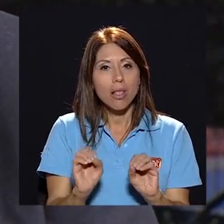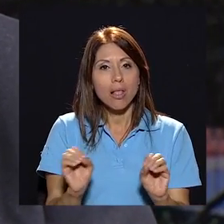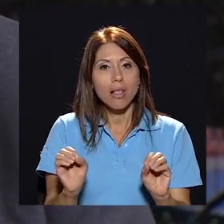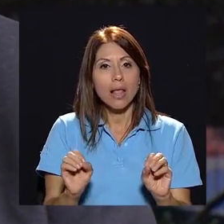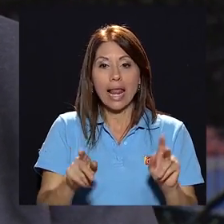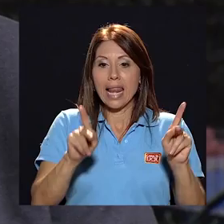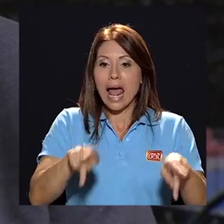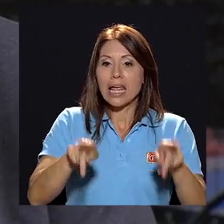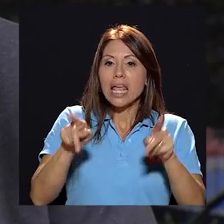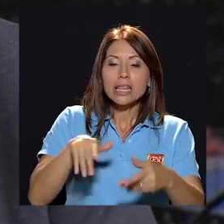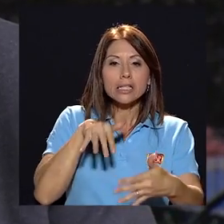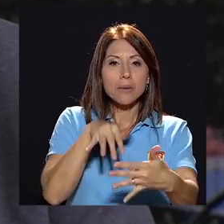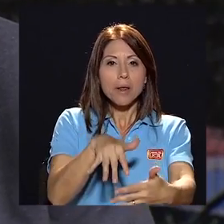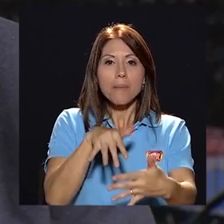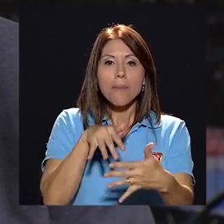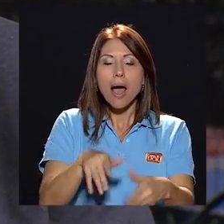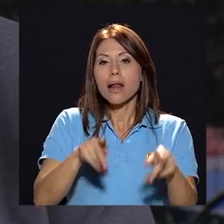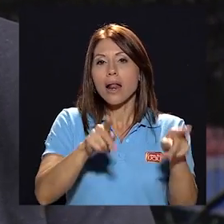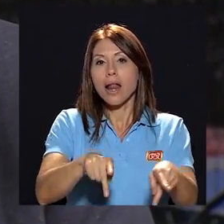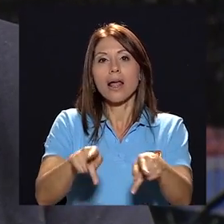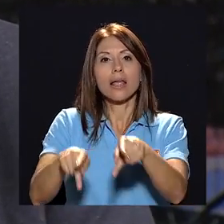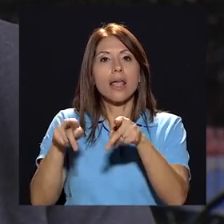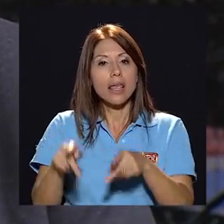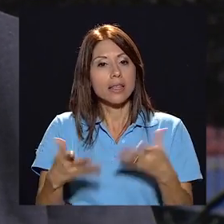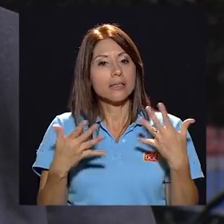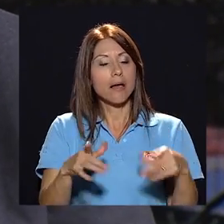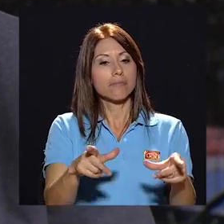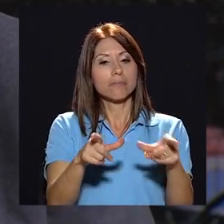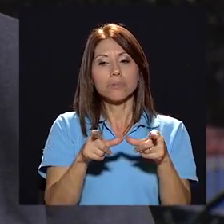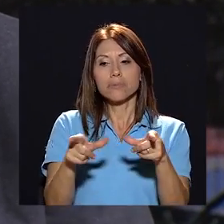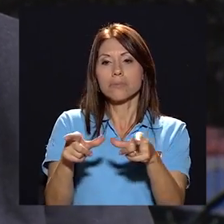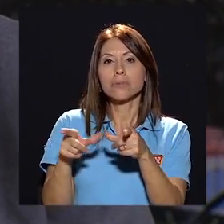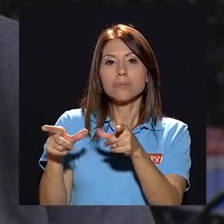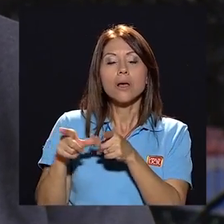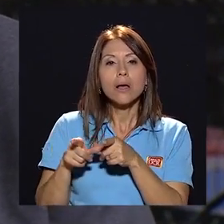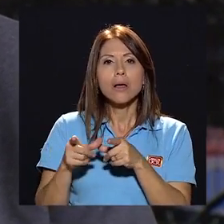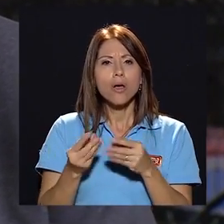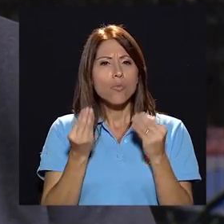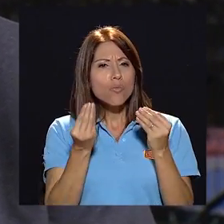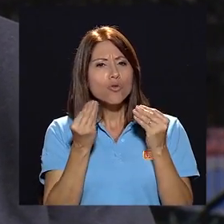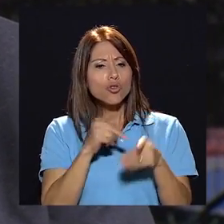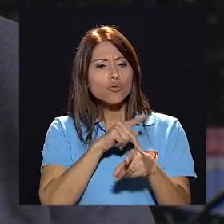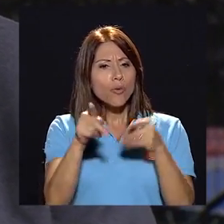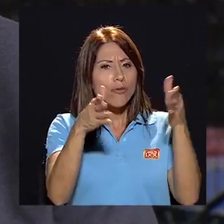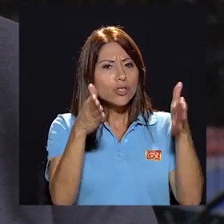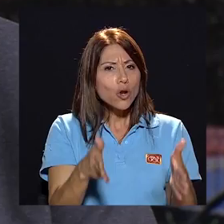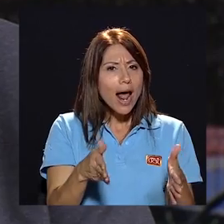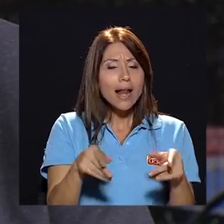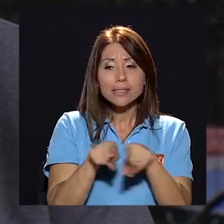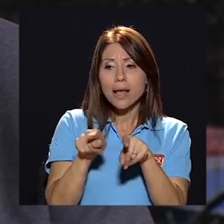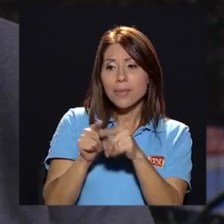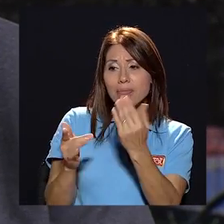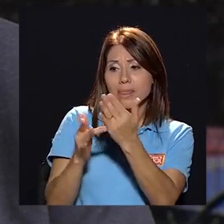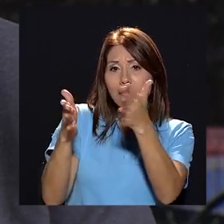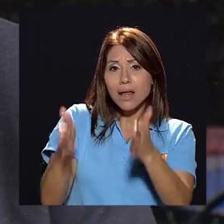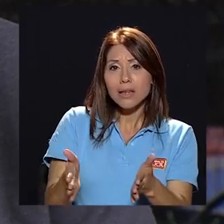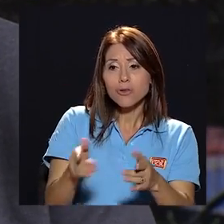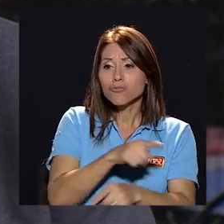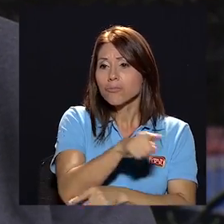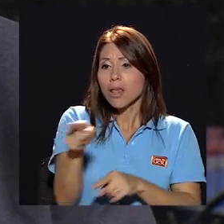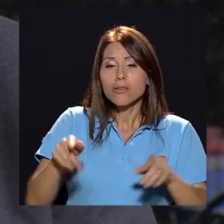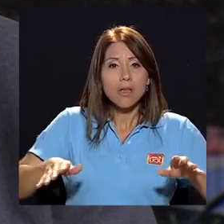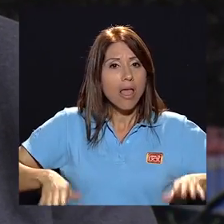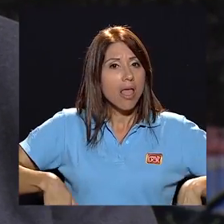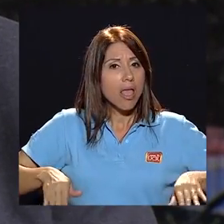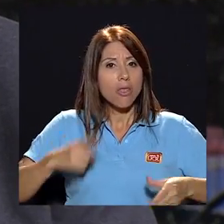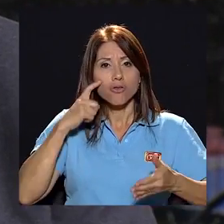ninguna manera la gente se prepara la gente saca títulos y tenemos muchos profesionales en puestos técnicos que no